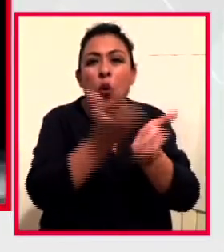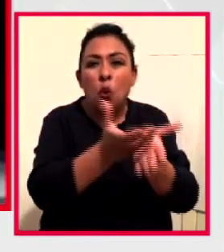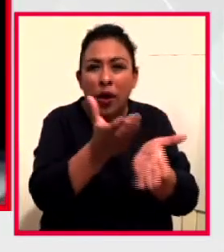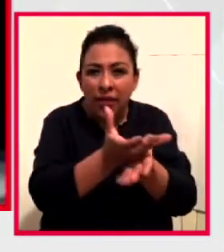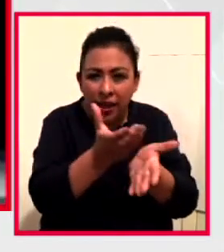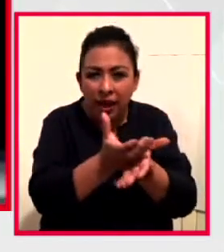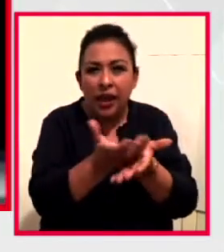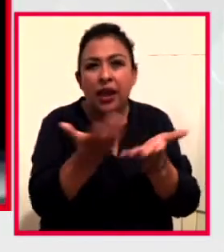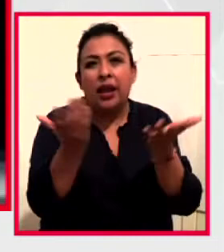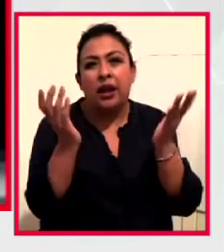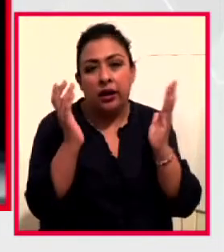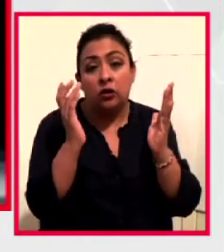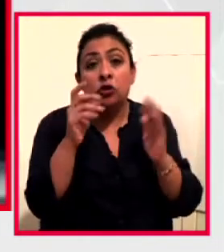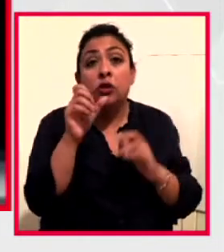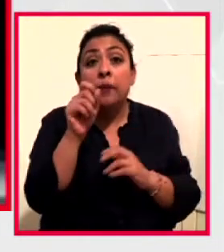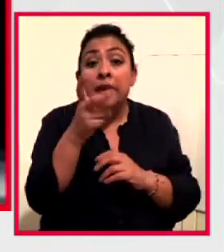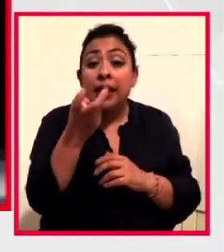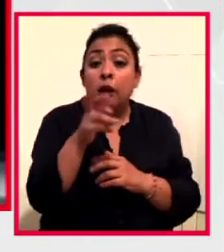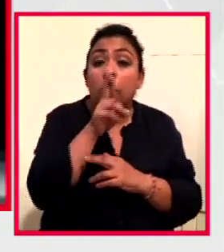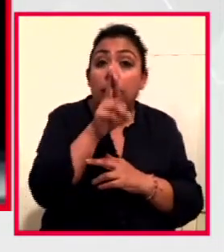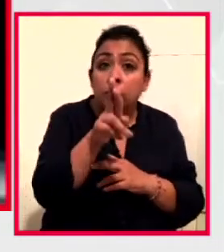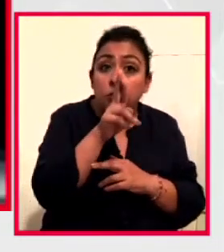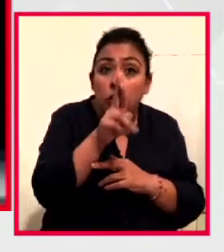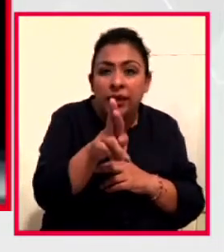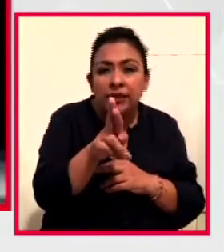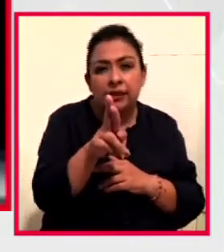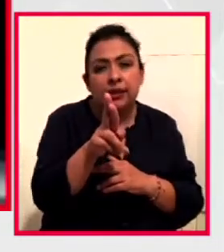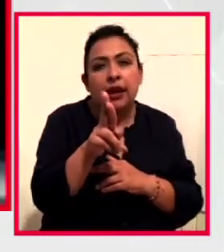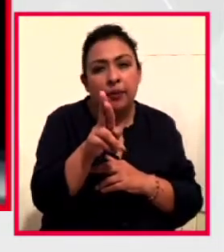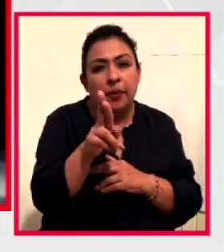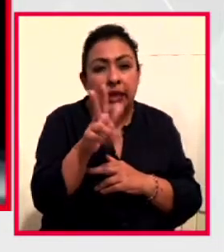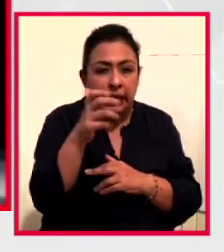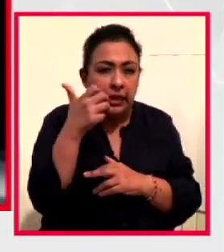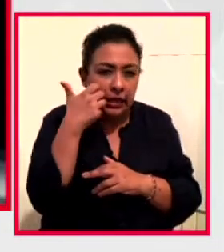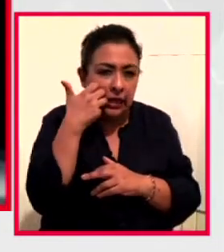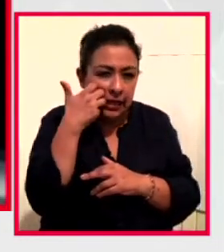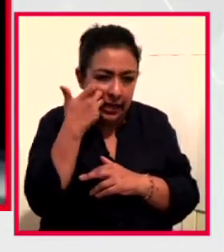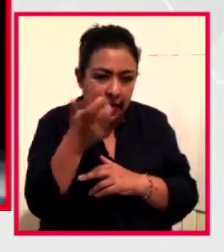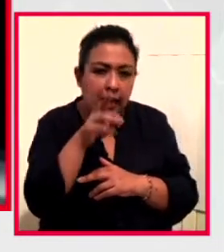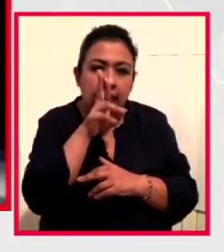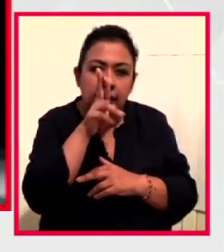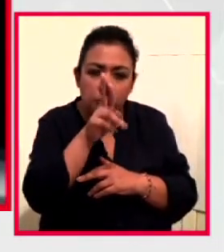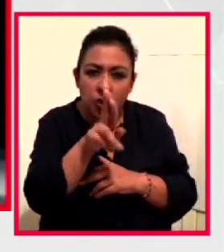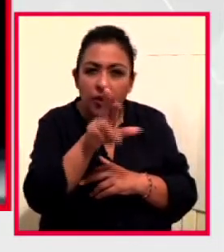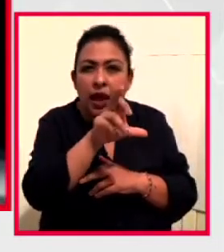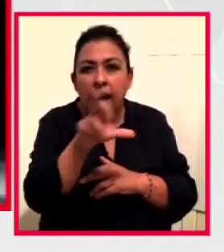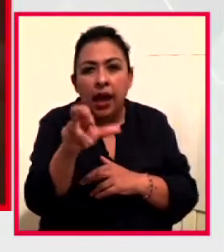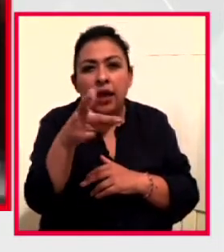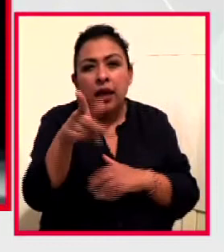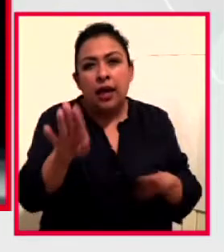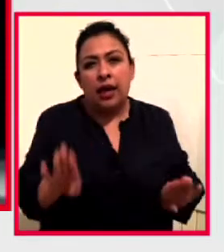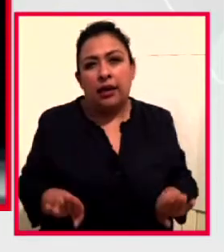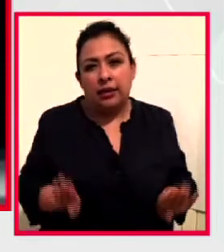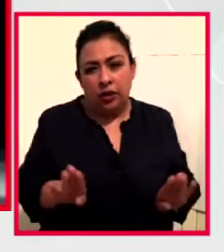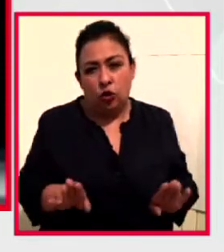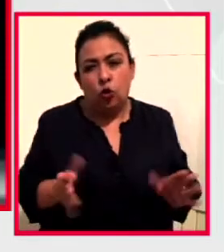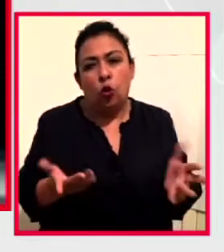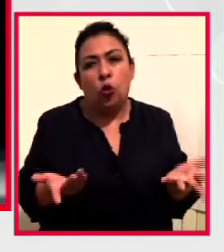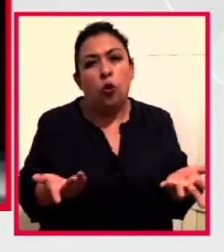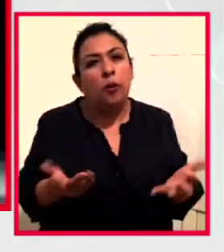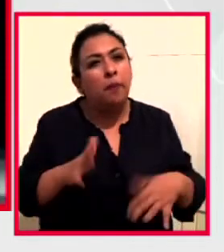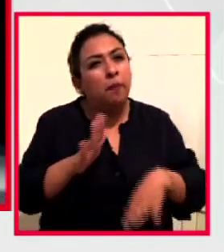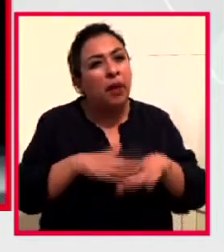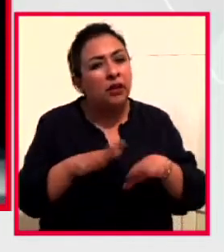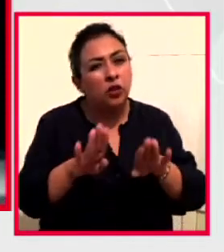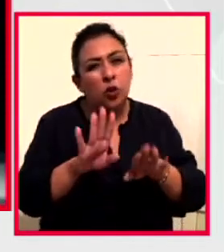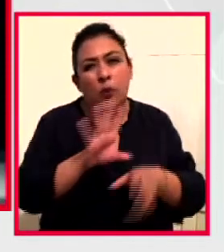de algún modo responde o pretende responder a esa actitud absolutamente radical